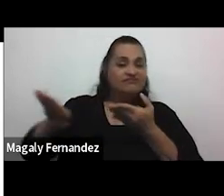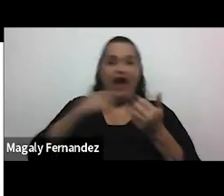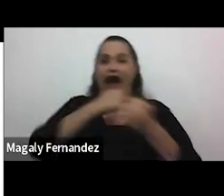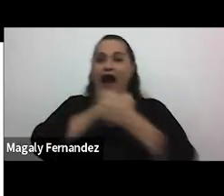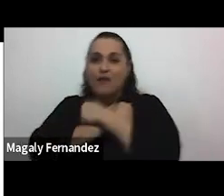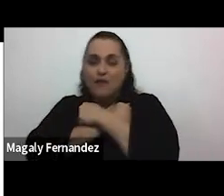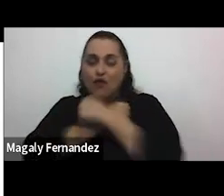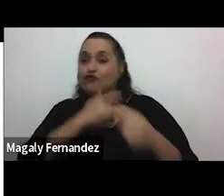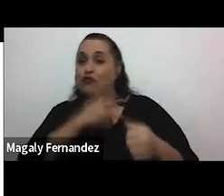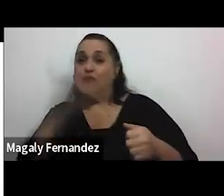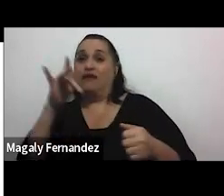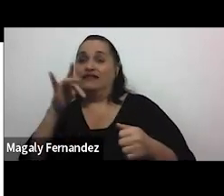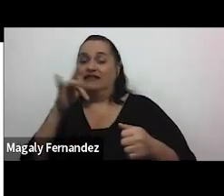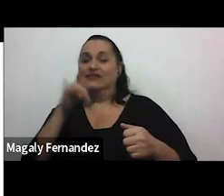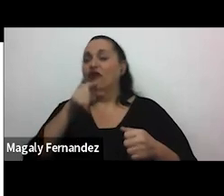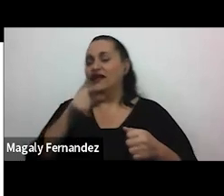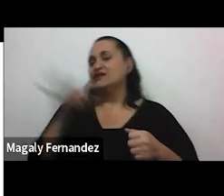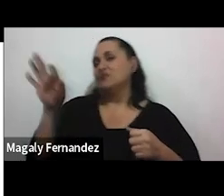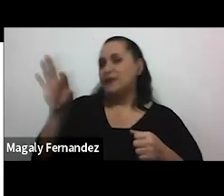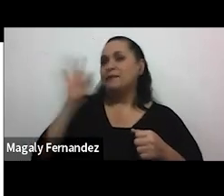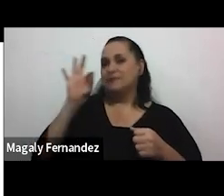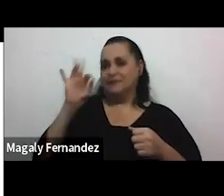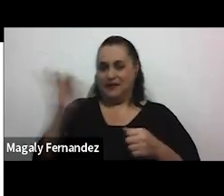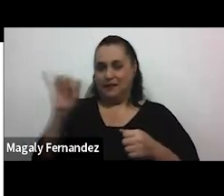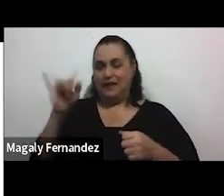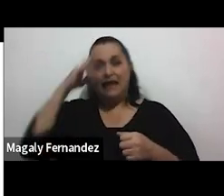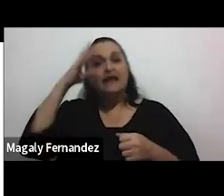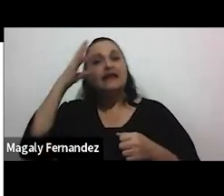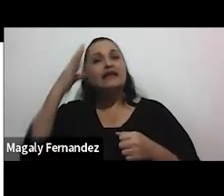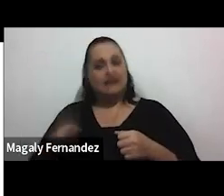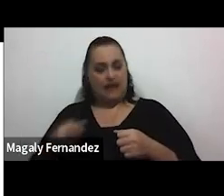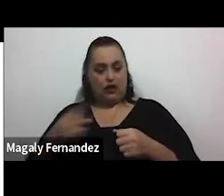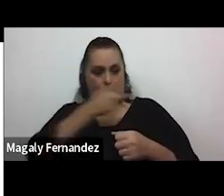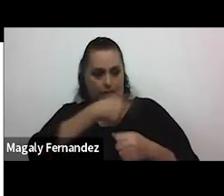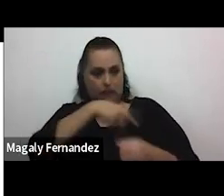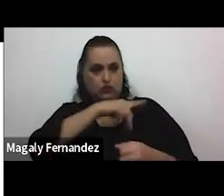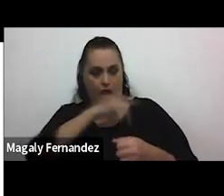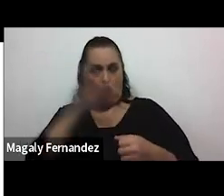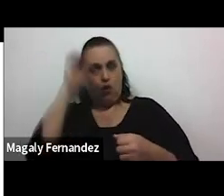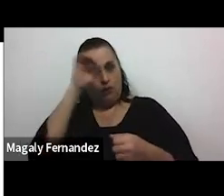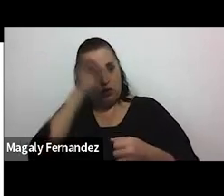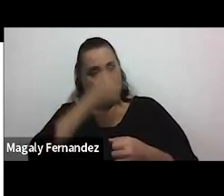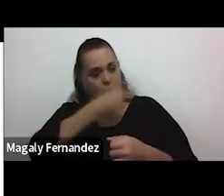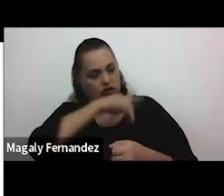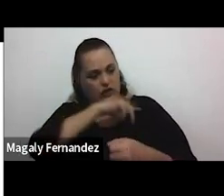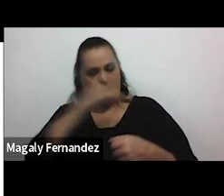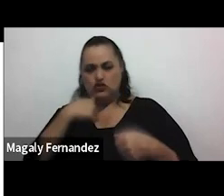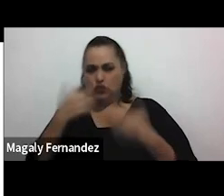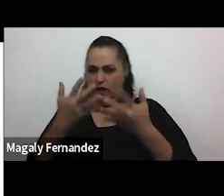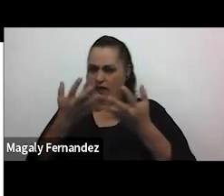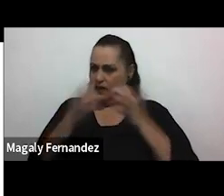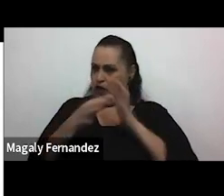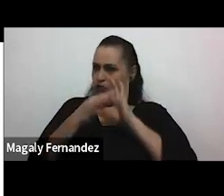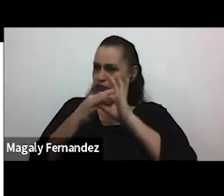nos invitan también a tener un criterio personal en cuanto a qué es lo que yo quiero en una relación